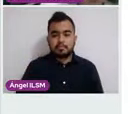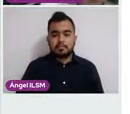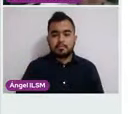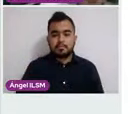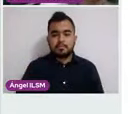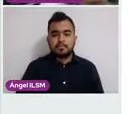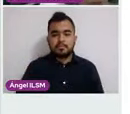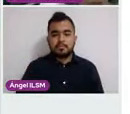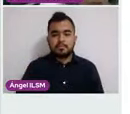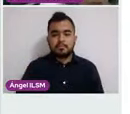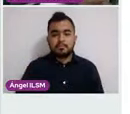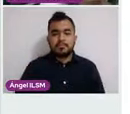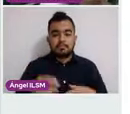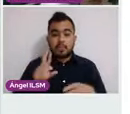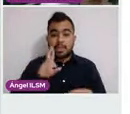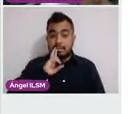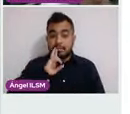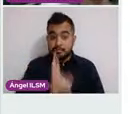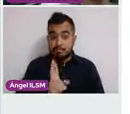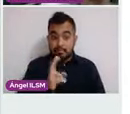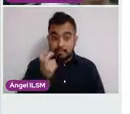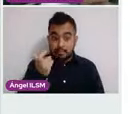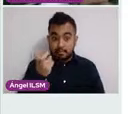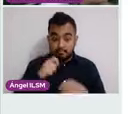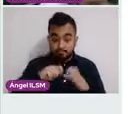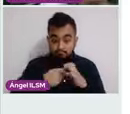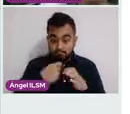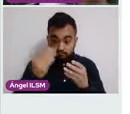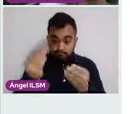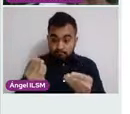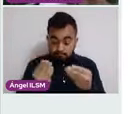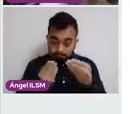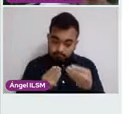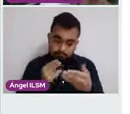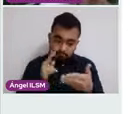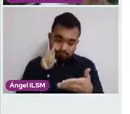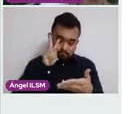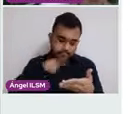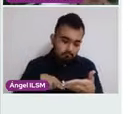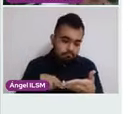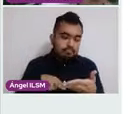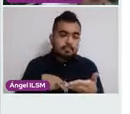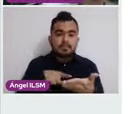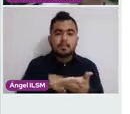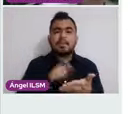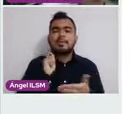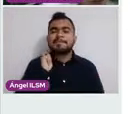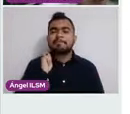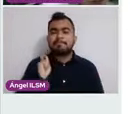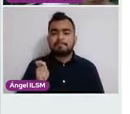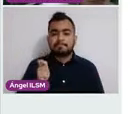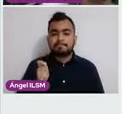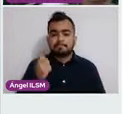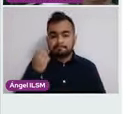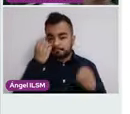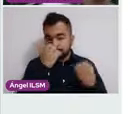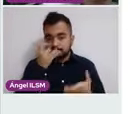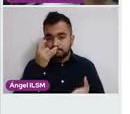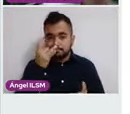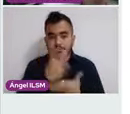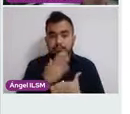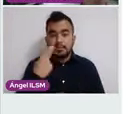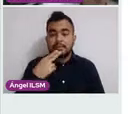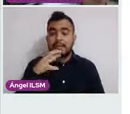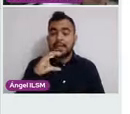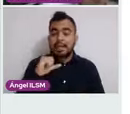Llega el resultado del papá Nicolau a nivel institucional con un diagnóstico de carcinoma.